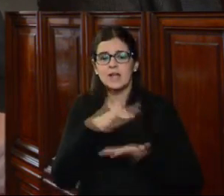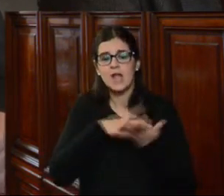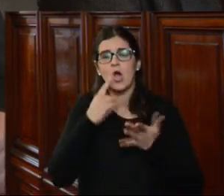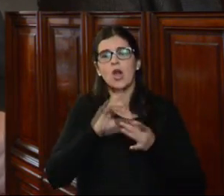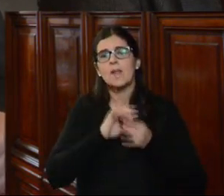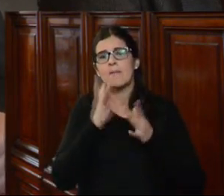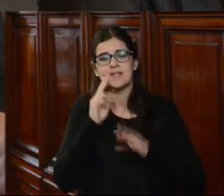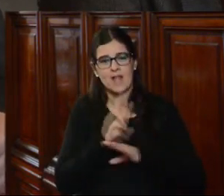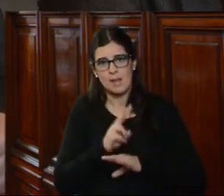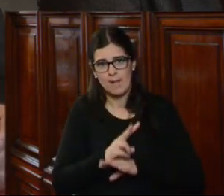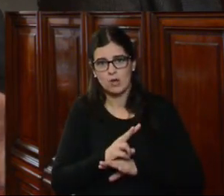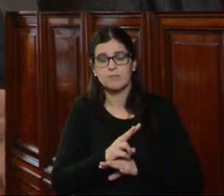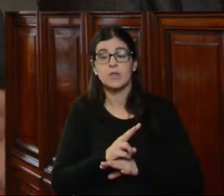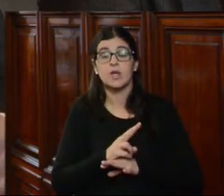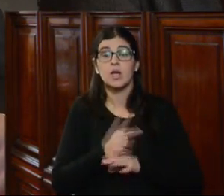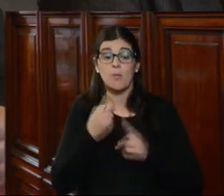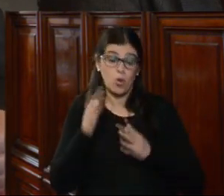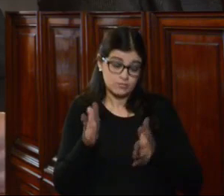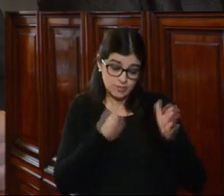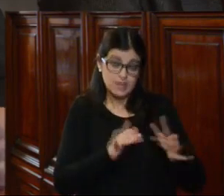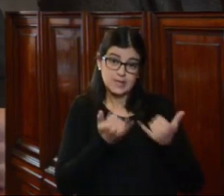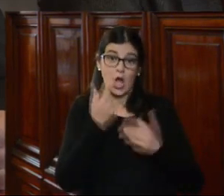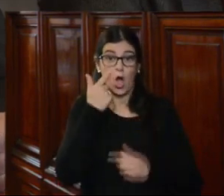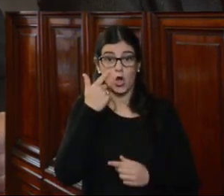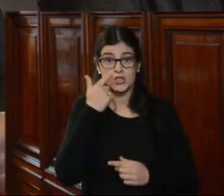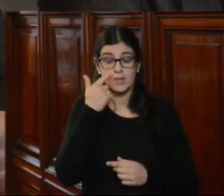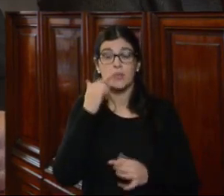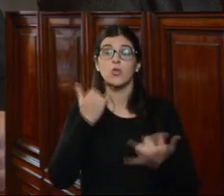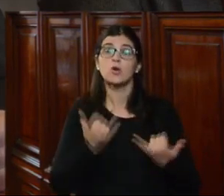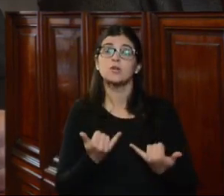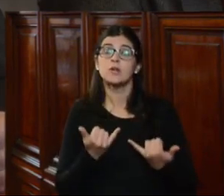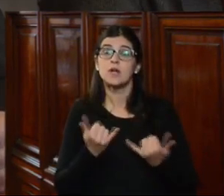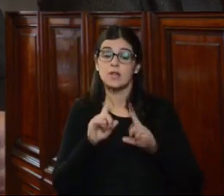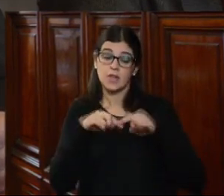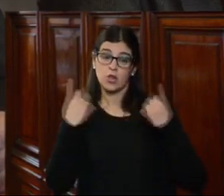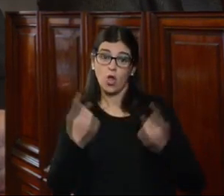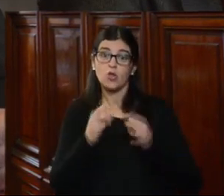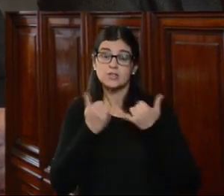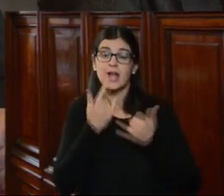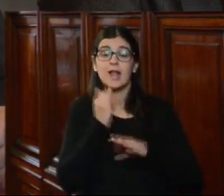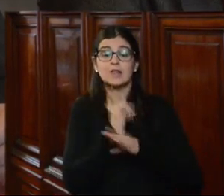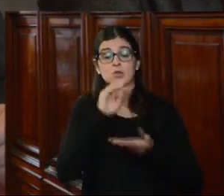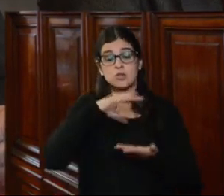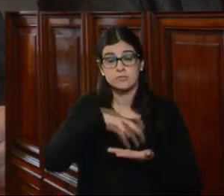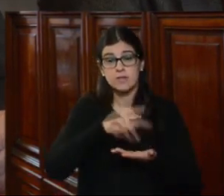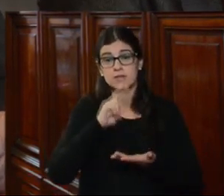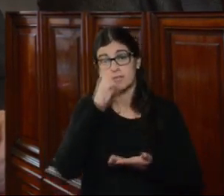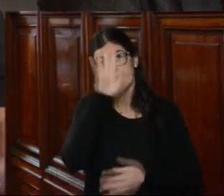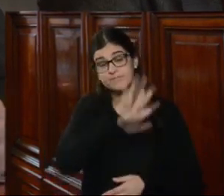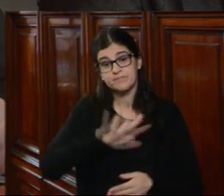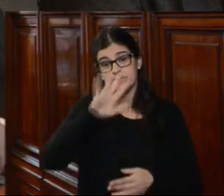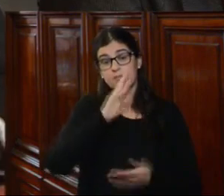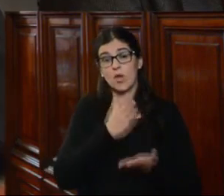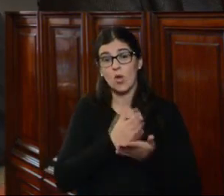independencia de la amparo. Por su parte, como es de conocimiento de todos ustedes, la Institución Nacional de Derechos Humanos de